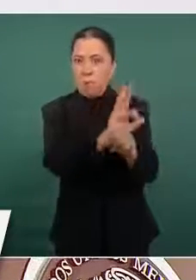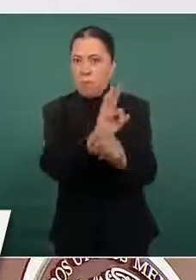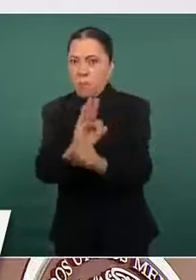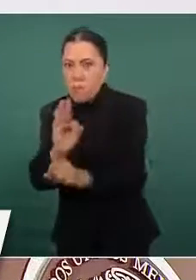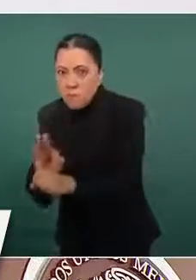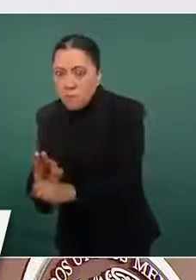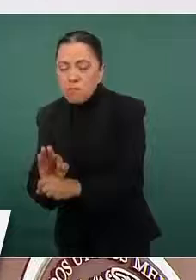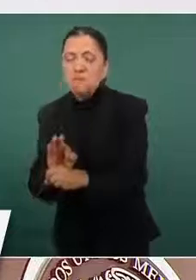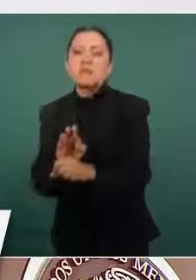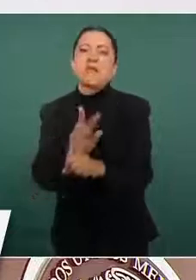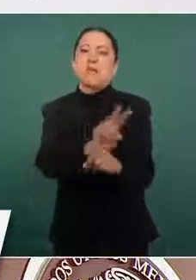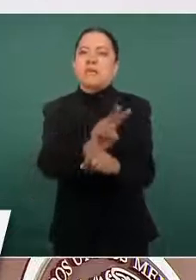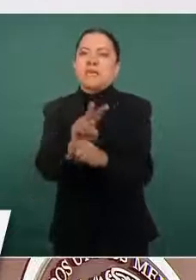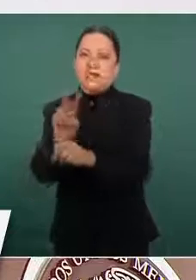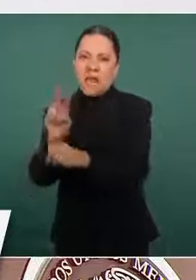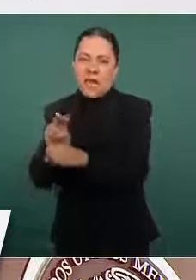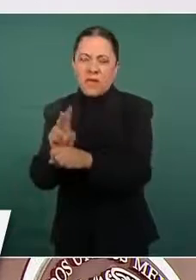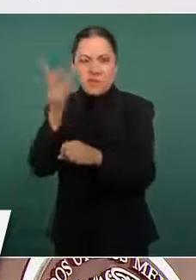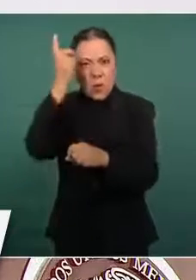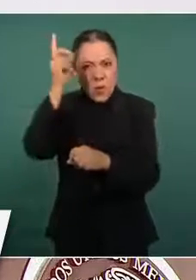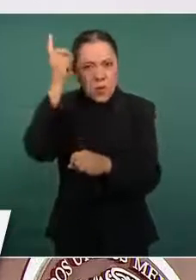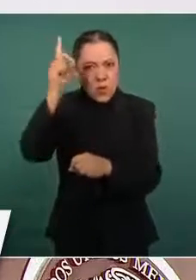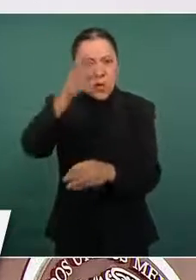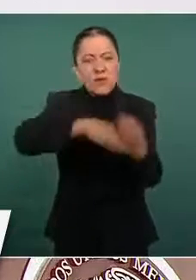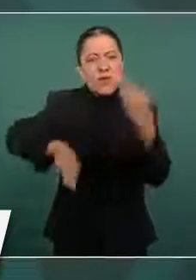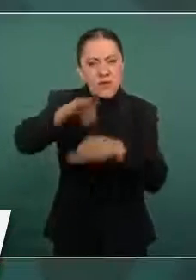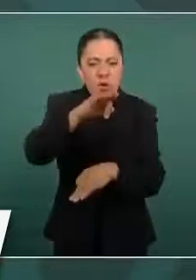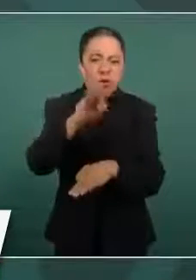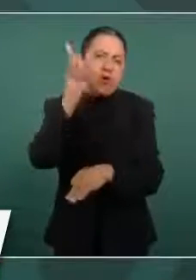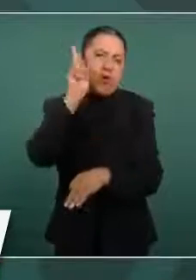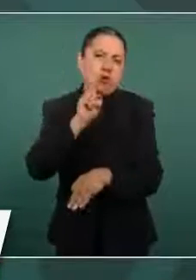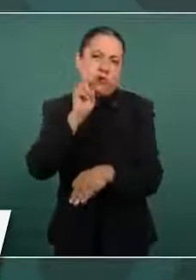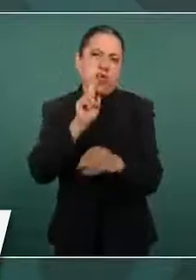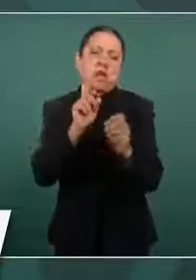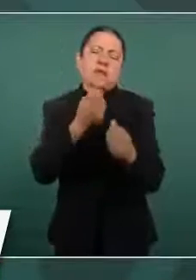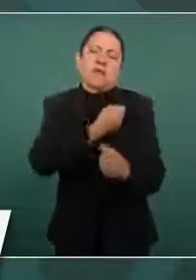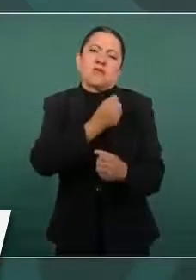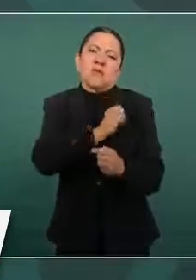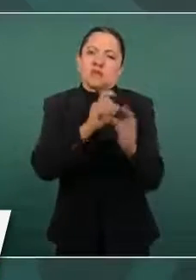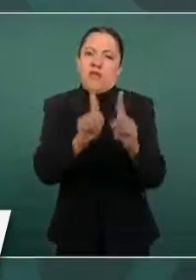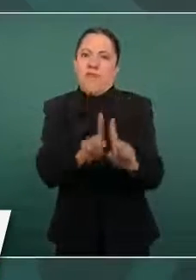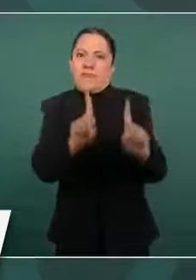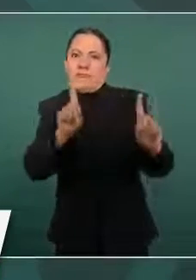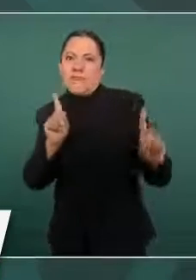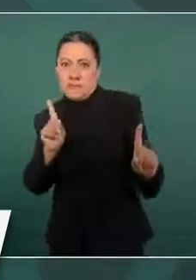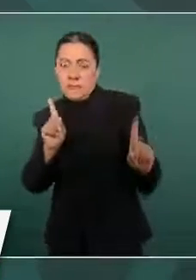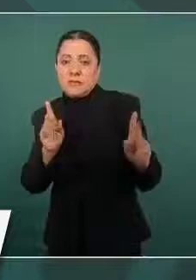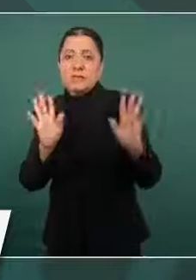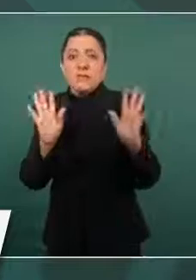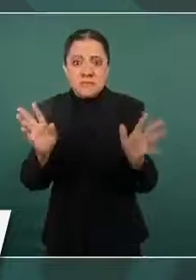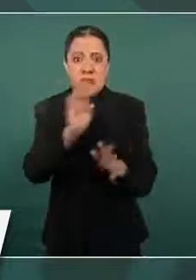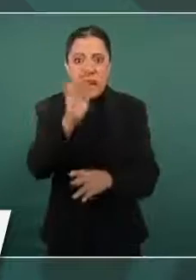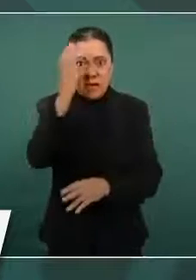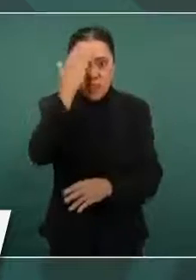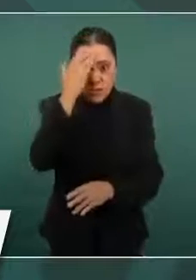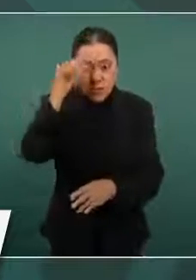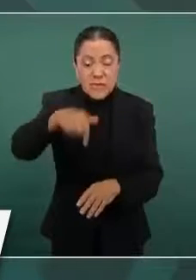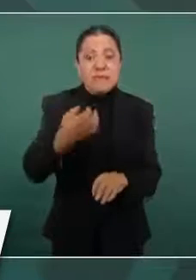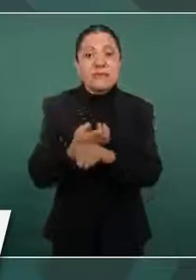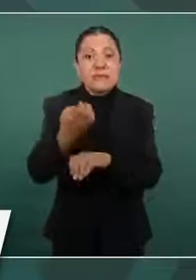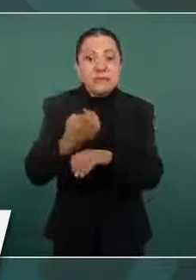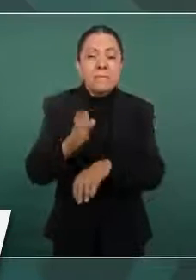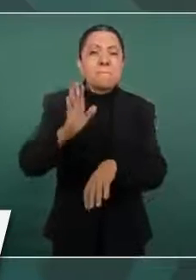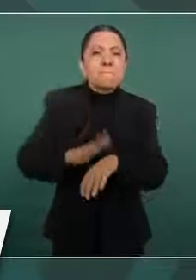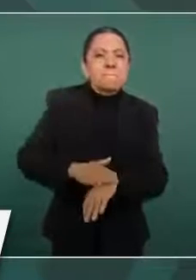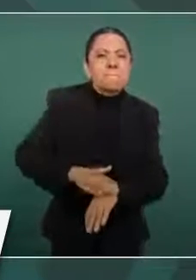comercial, procurando la sana distancia. Hemos sido reconocidos como uno de los estados que más